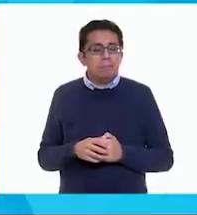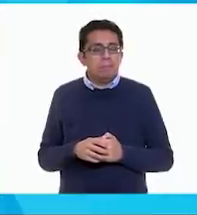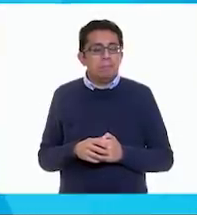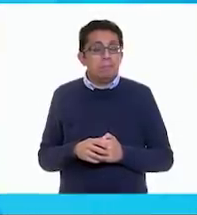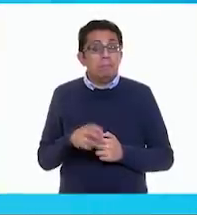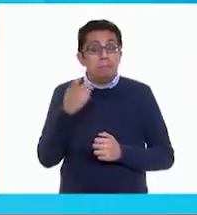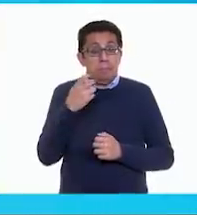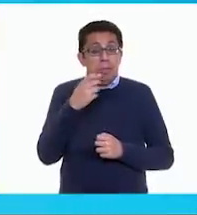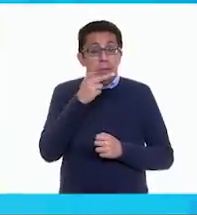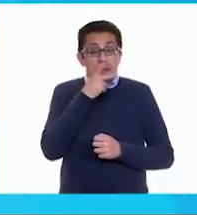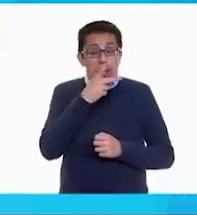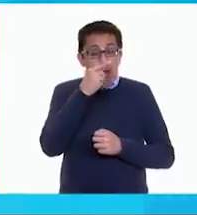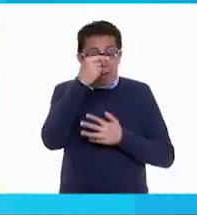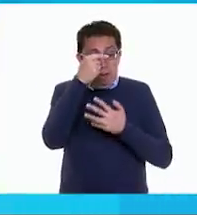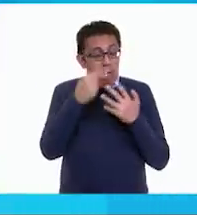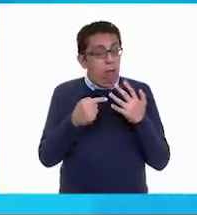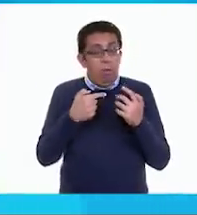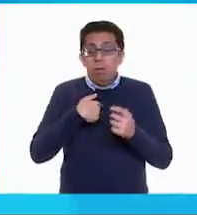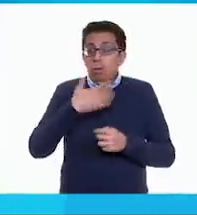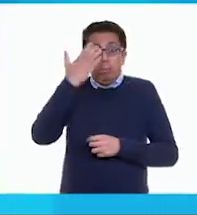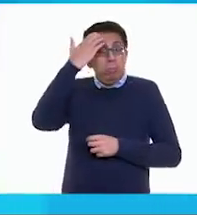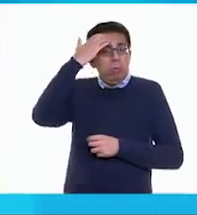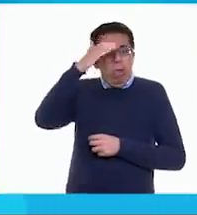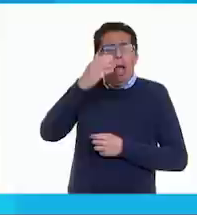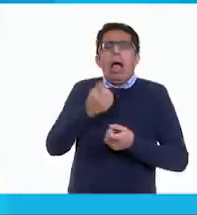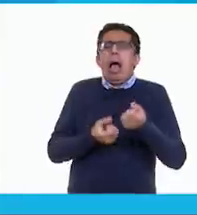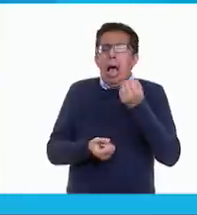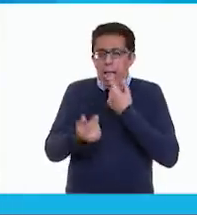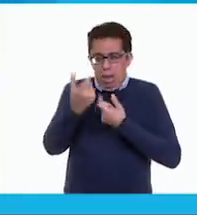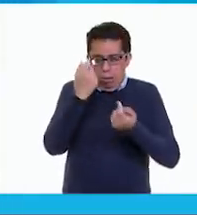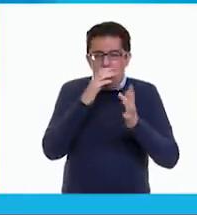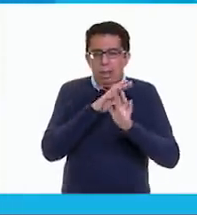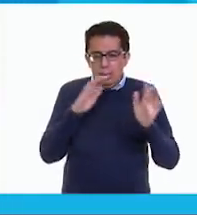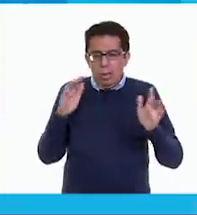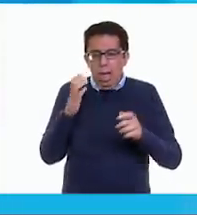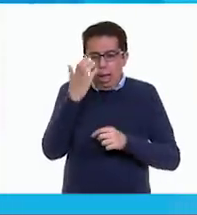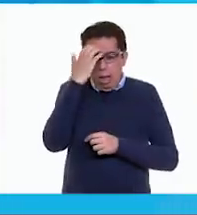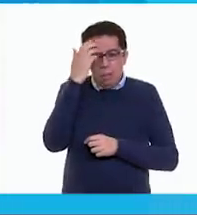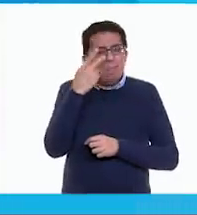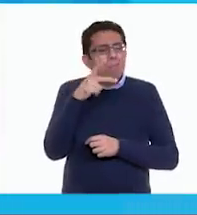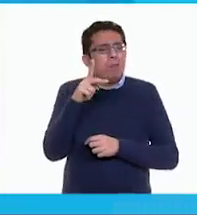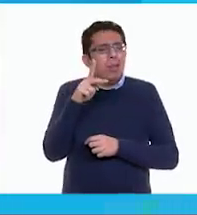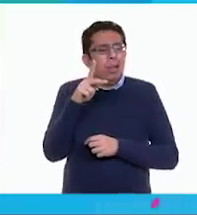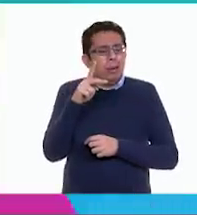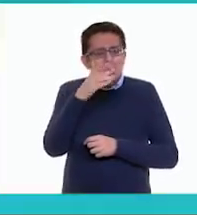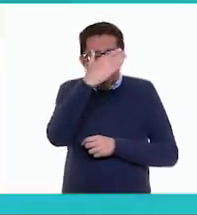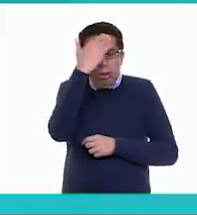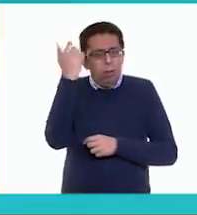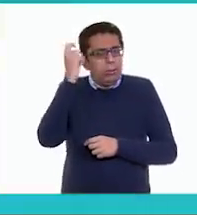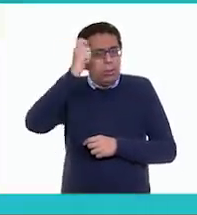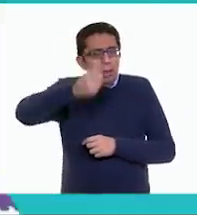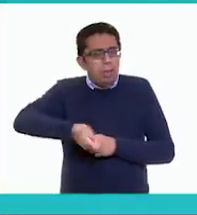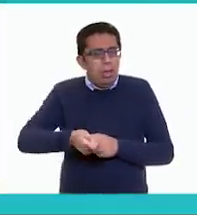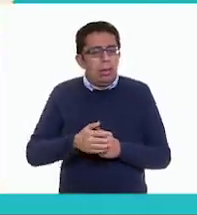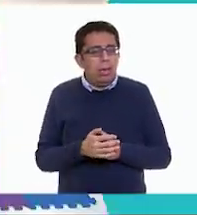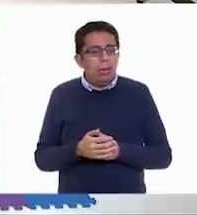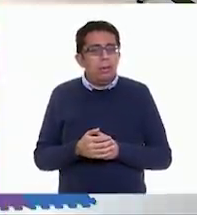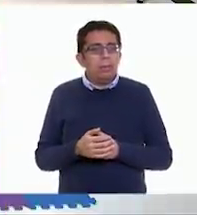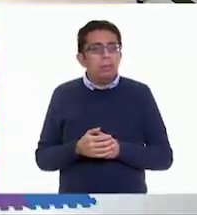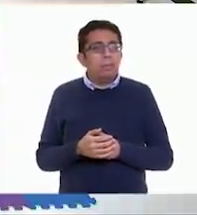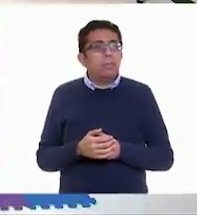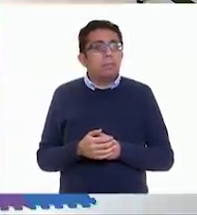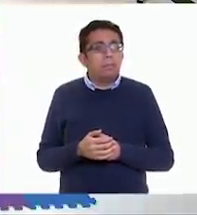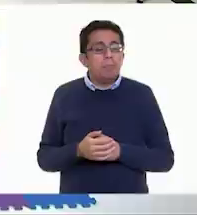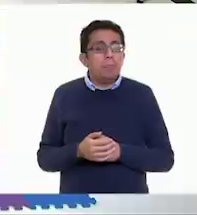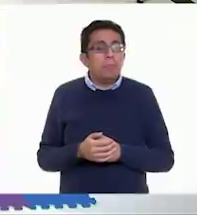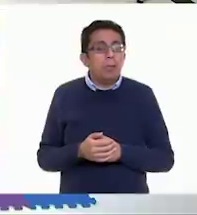muchas de esas palabras no las había escuchado. Y muchas sí ya las había escuchado, pero no sabía a lo que se referían hasta ahorita. Así es. Y entonces